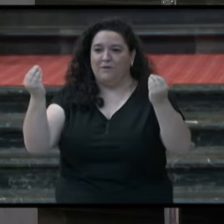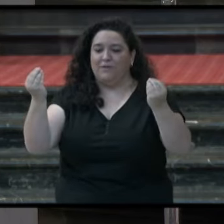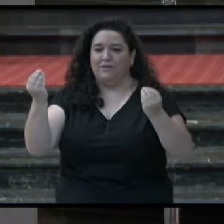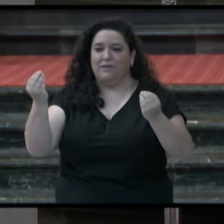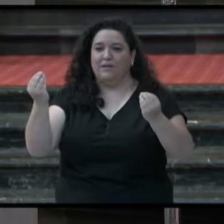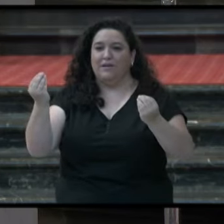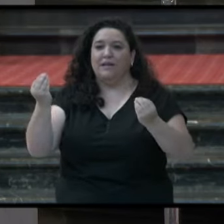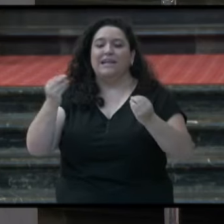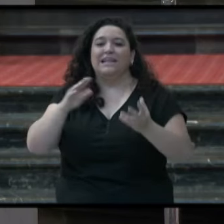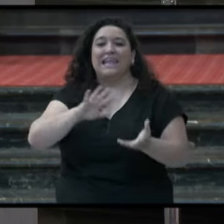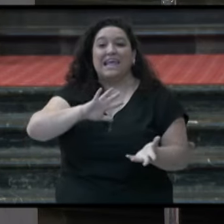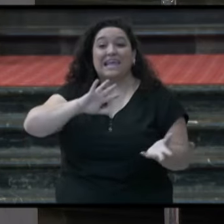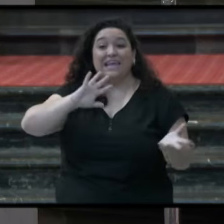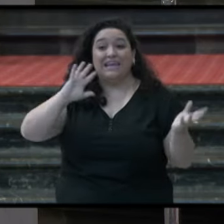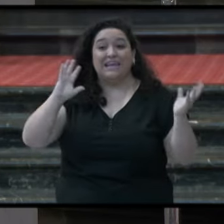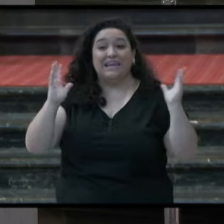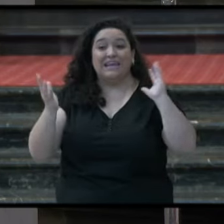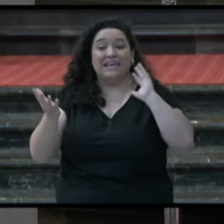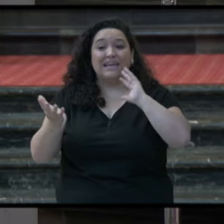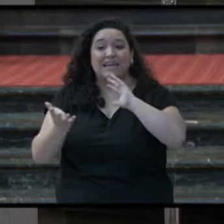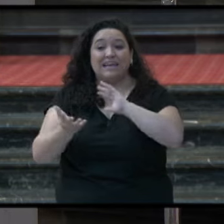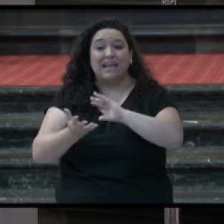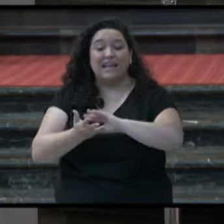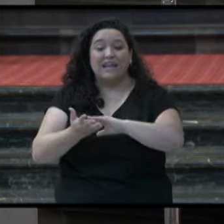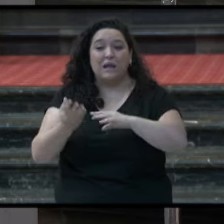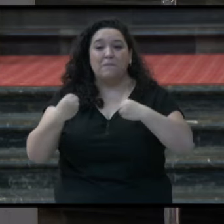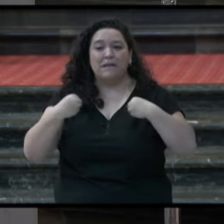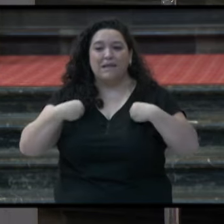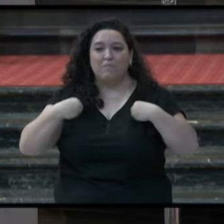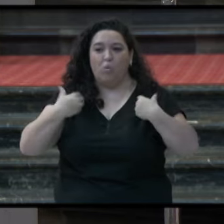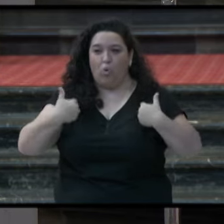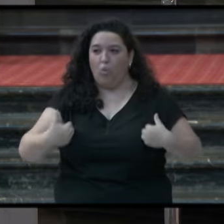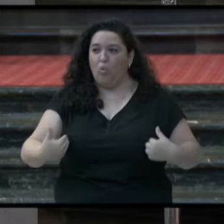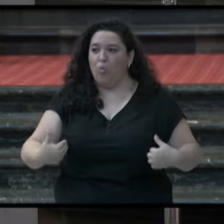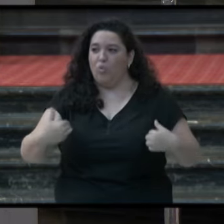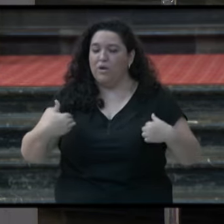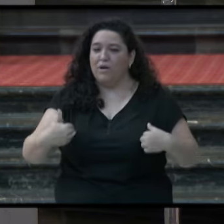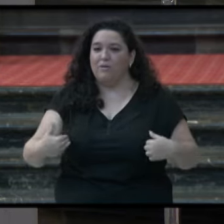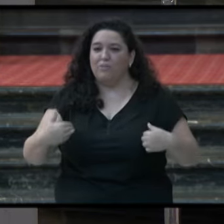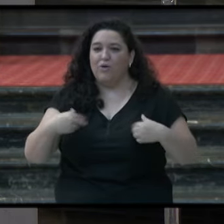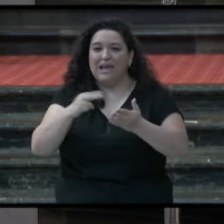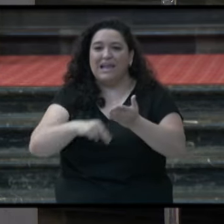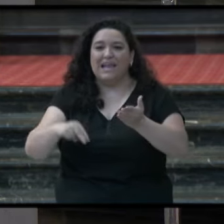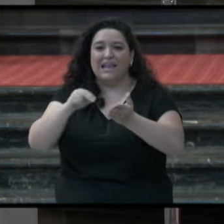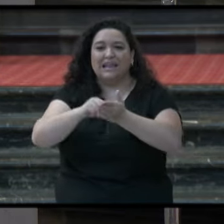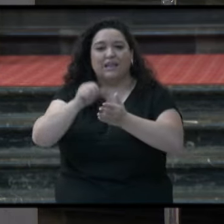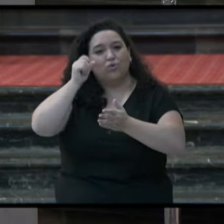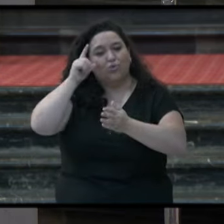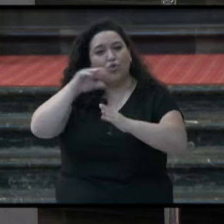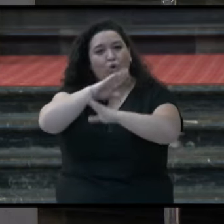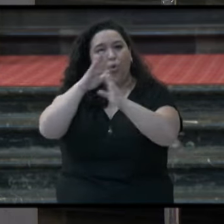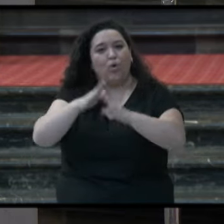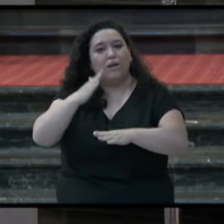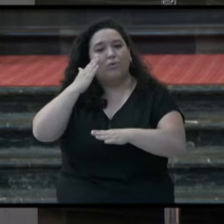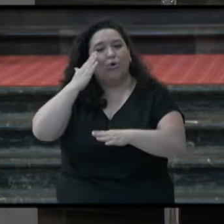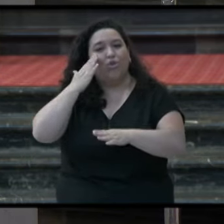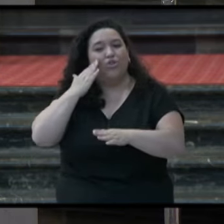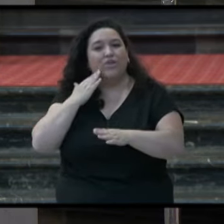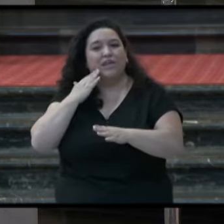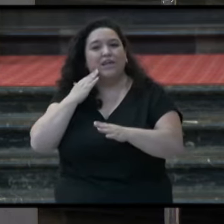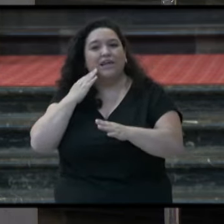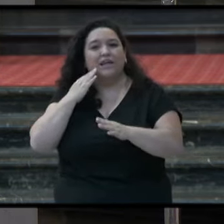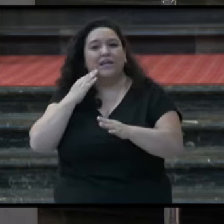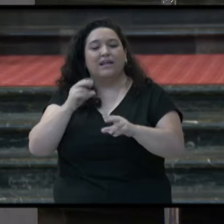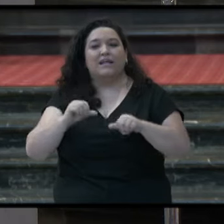cual tránsito, incluso nuestro propio cuerpo, en la resurrección del último día, se incorporará